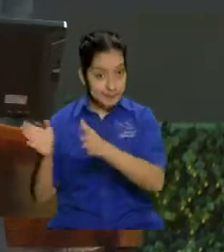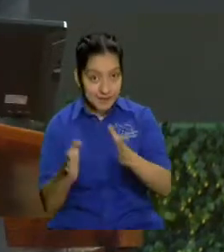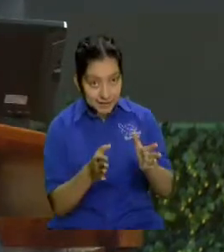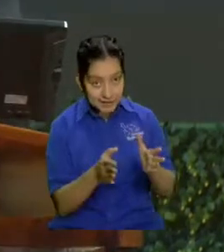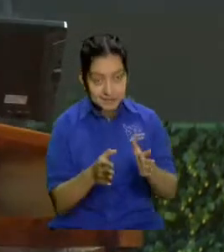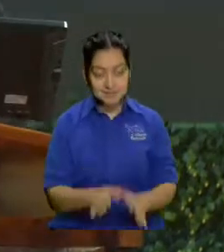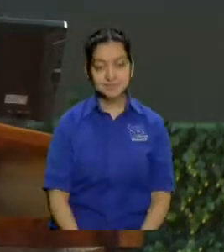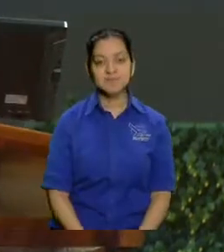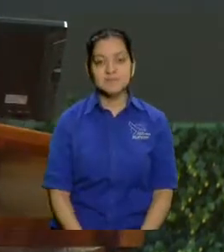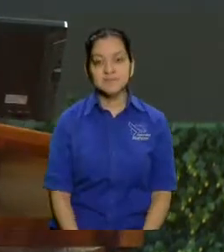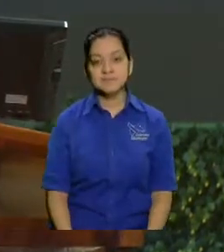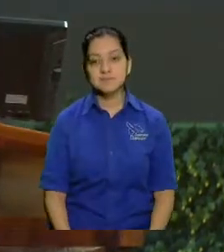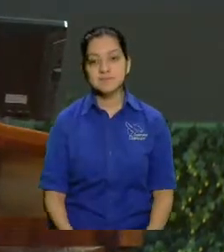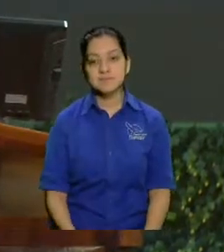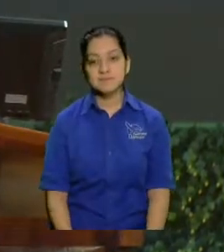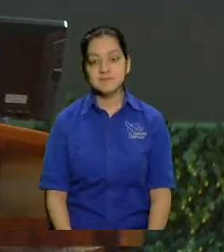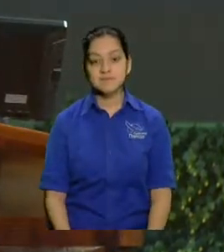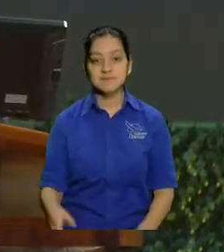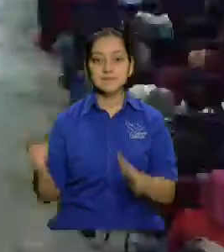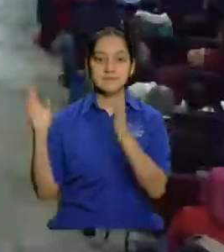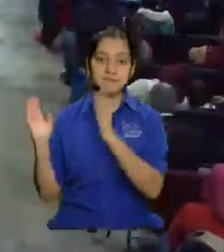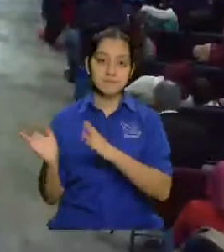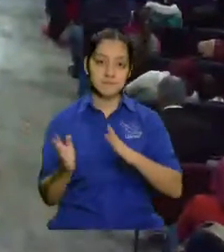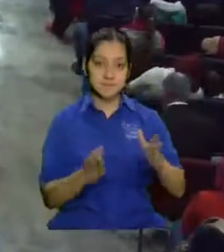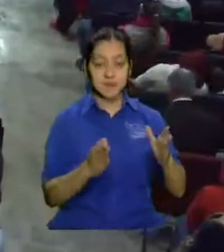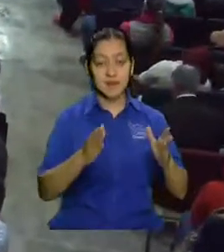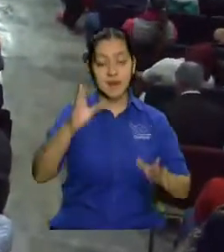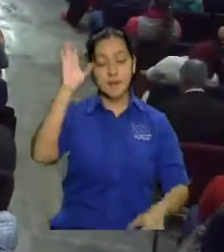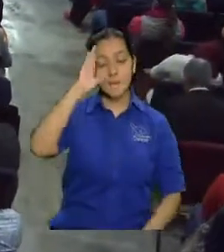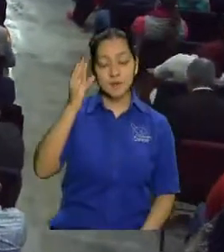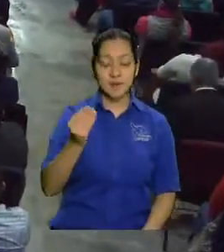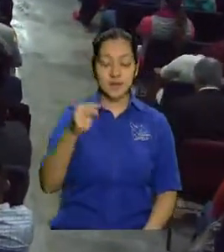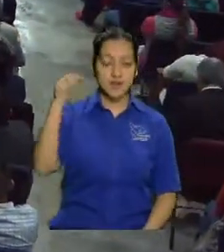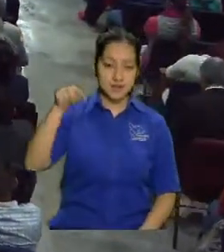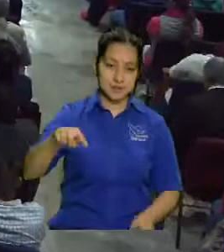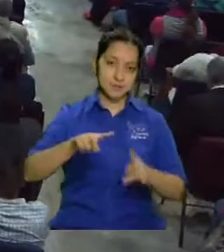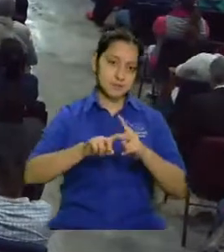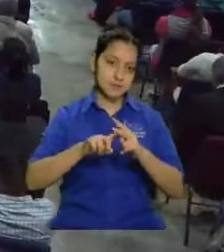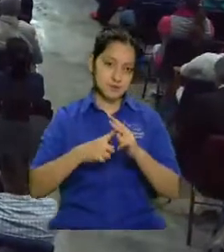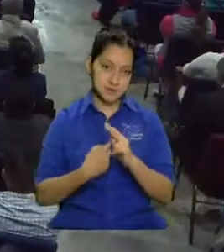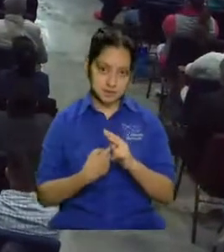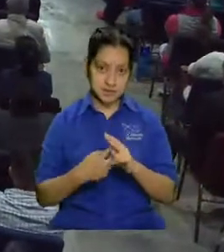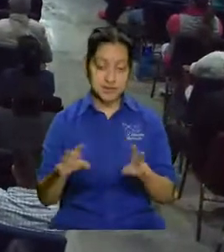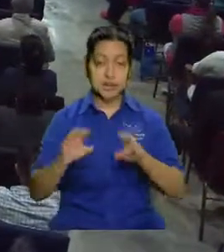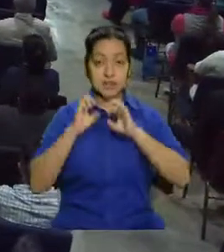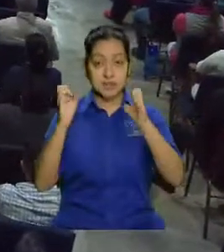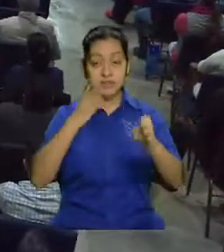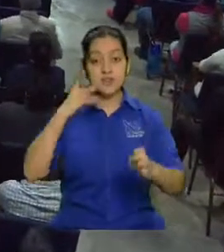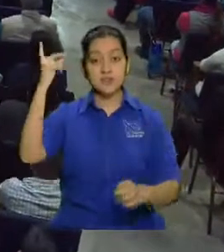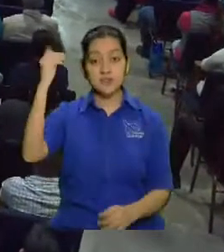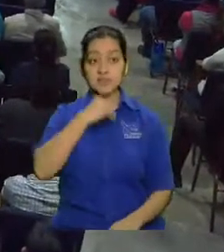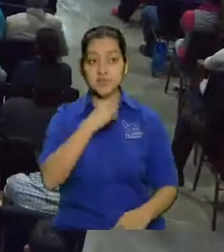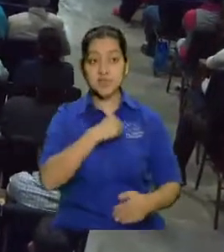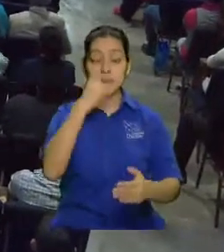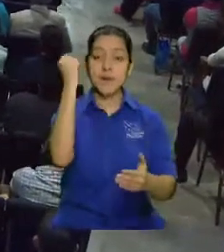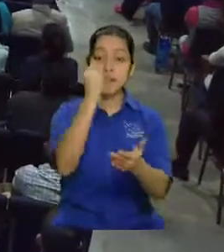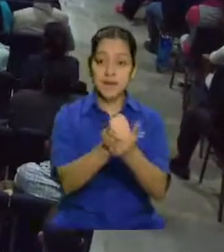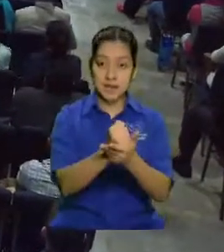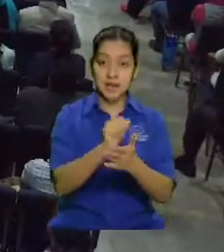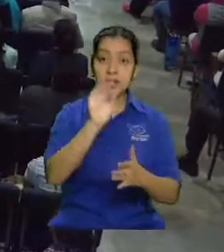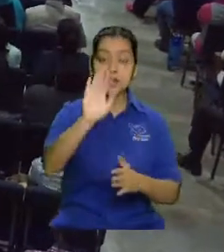el cincho, sino que cinturón de seguridad, porque vamos a despegar. Entonces, Dios te quiere marcar en tu casa.